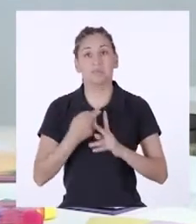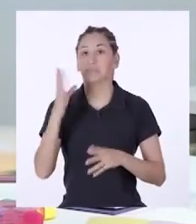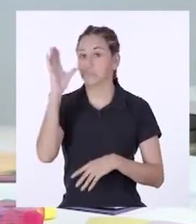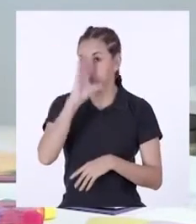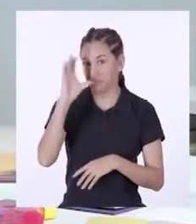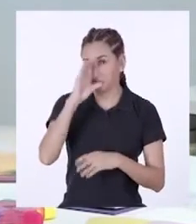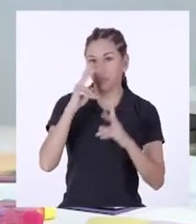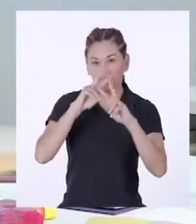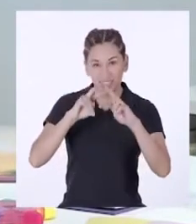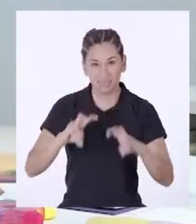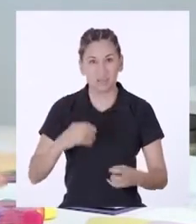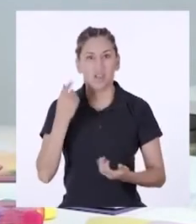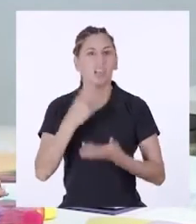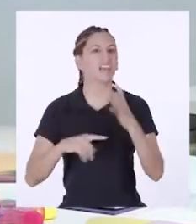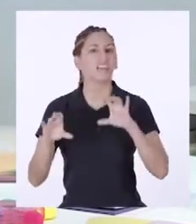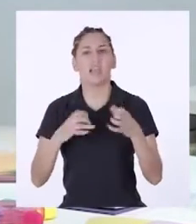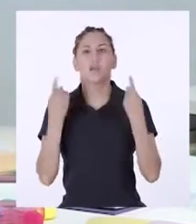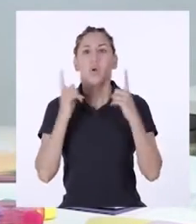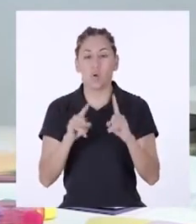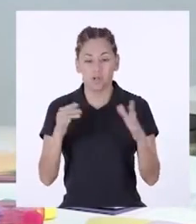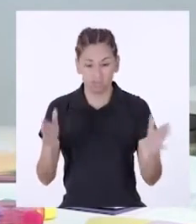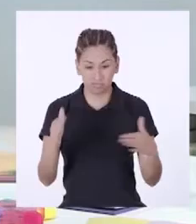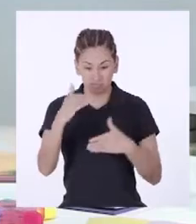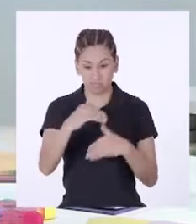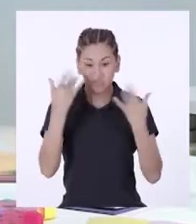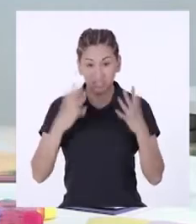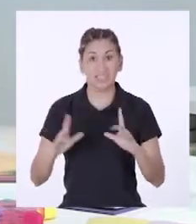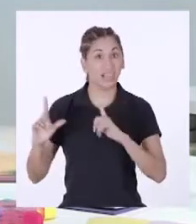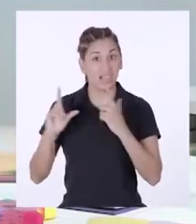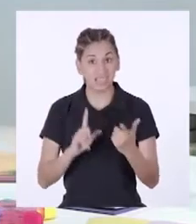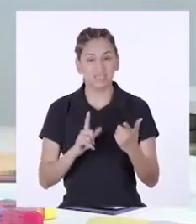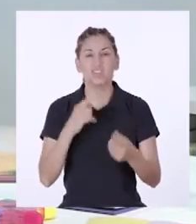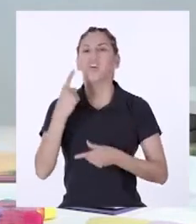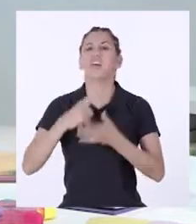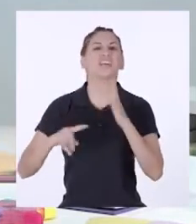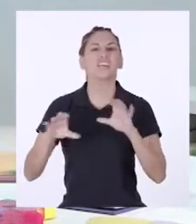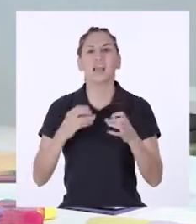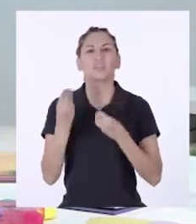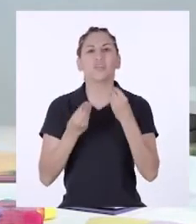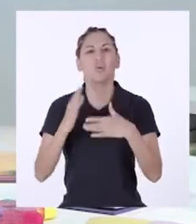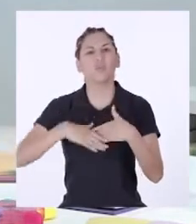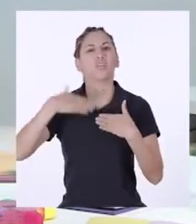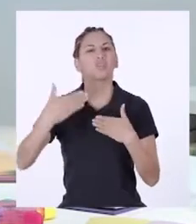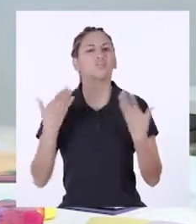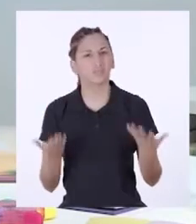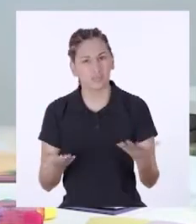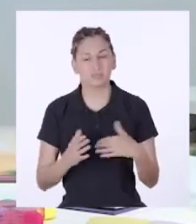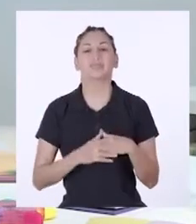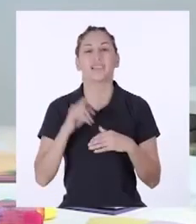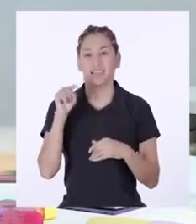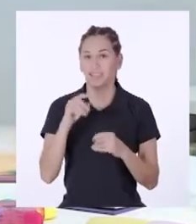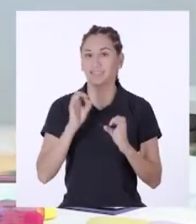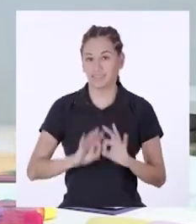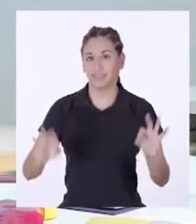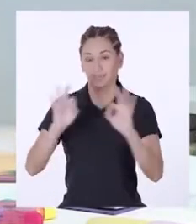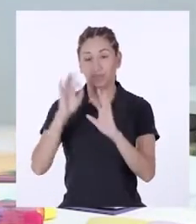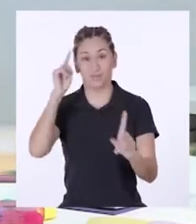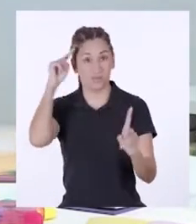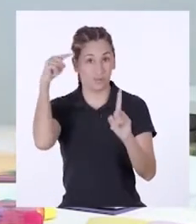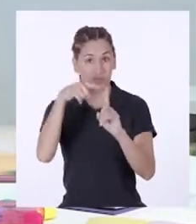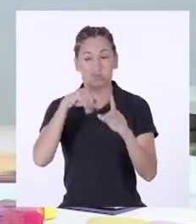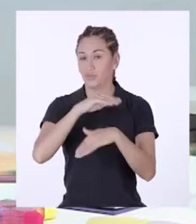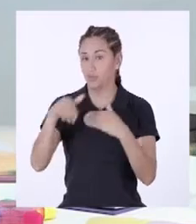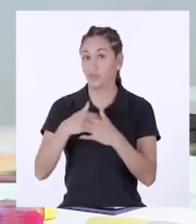investigar acerca de qué hacer cuando nuestro compost ya esté listo para aplicar al suelo. Al fin y al cabo, ese es el